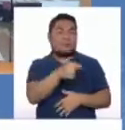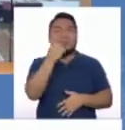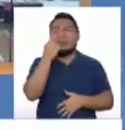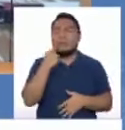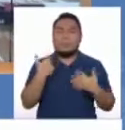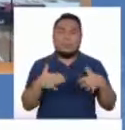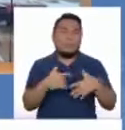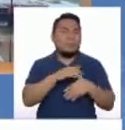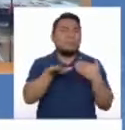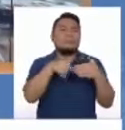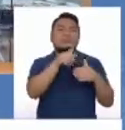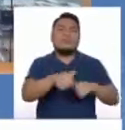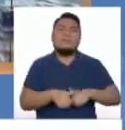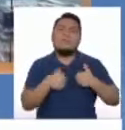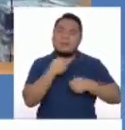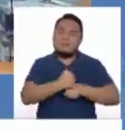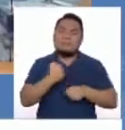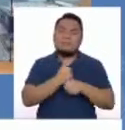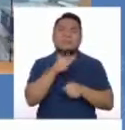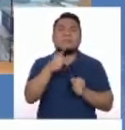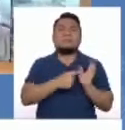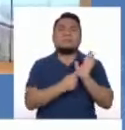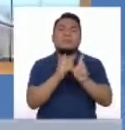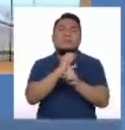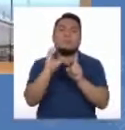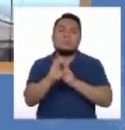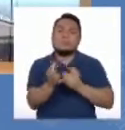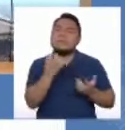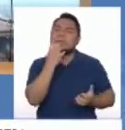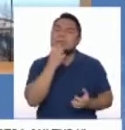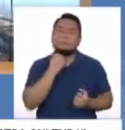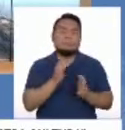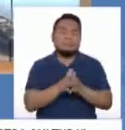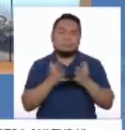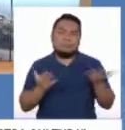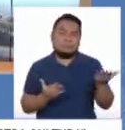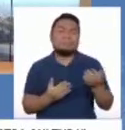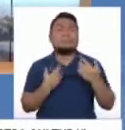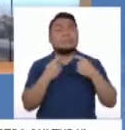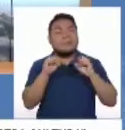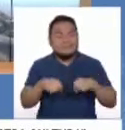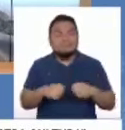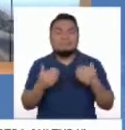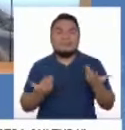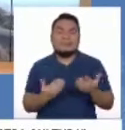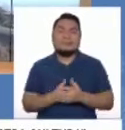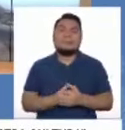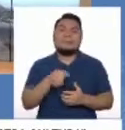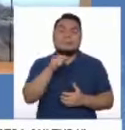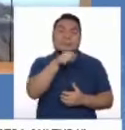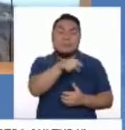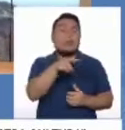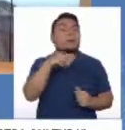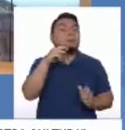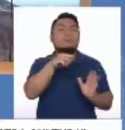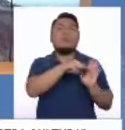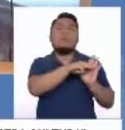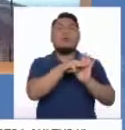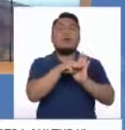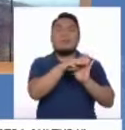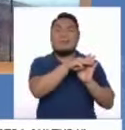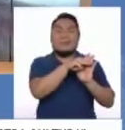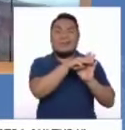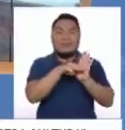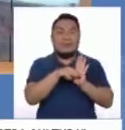dio toda su vida por la cultura, así que lo extrañaremos mucho, pero seguramente será un modelo a seguir en